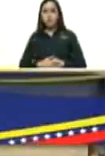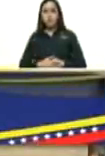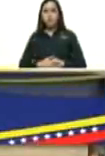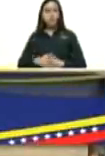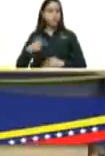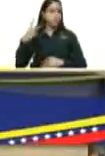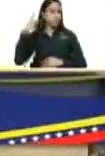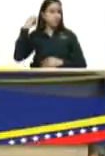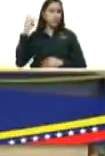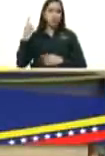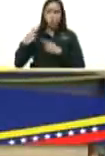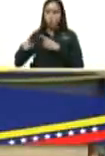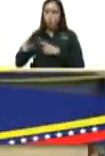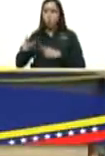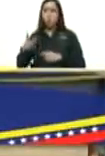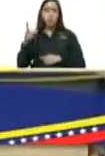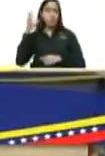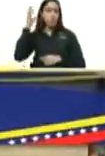coleta ahora